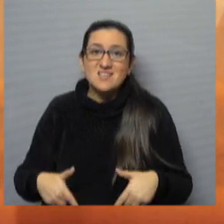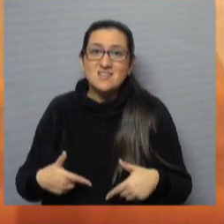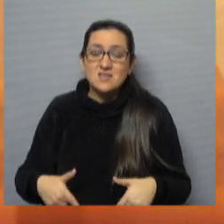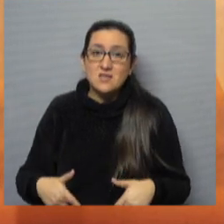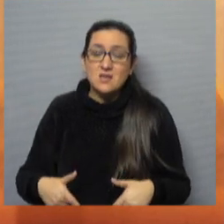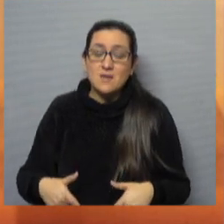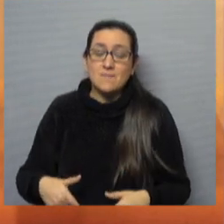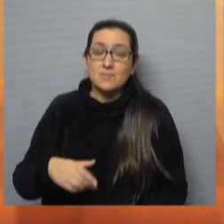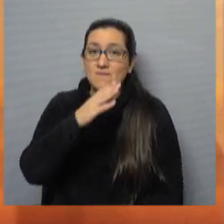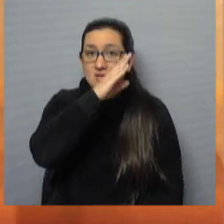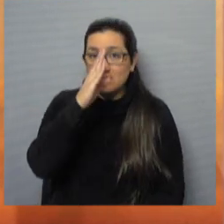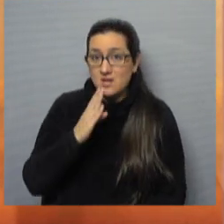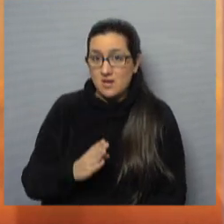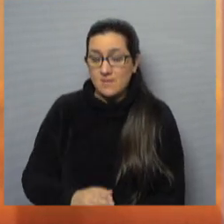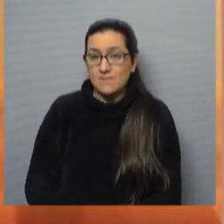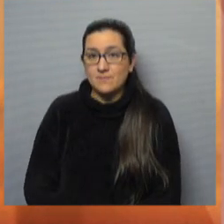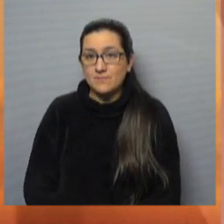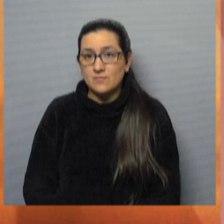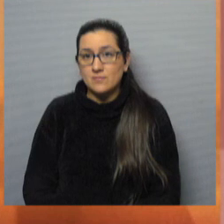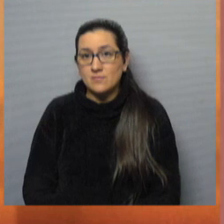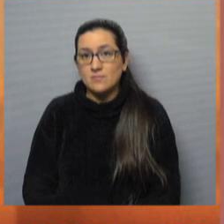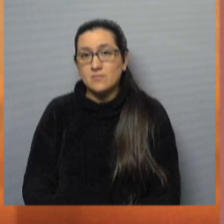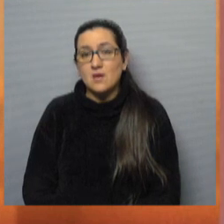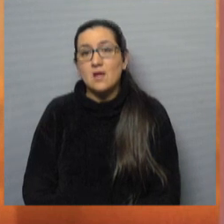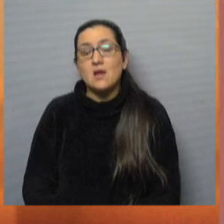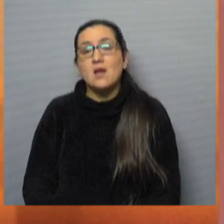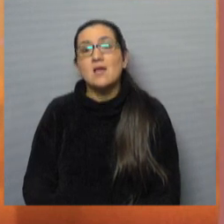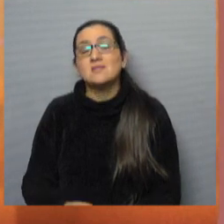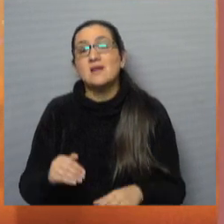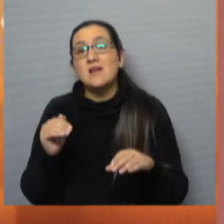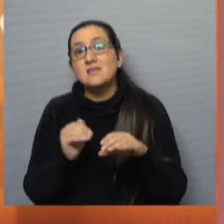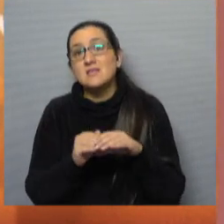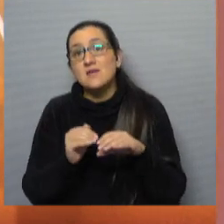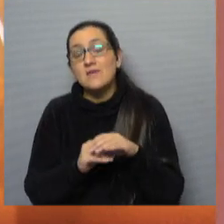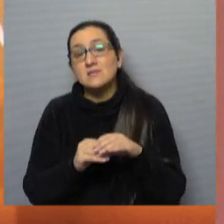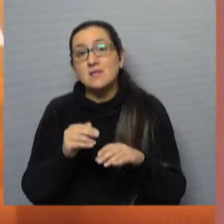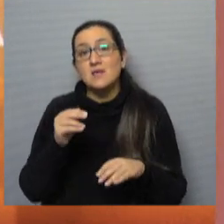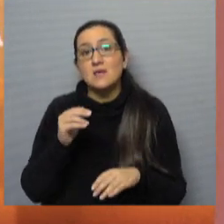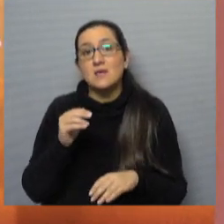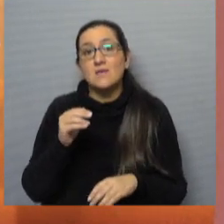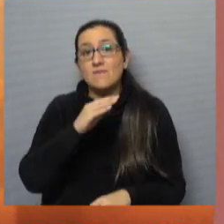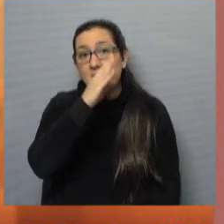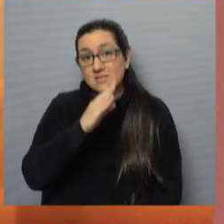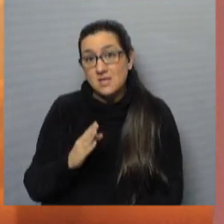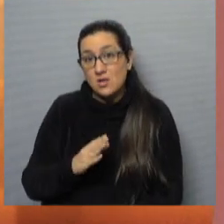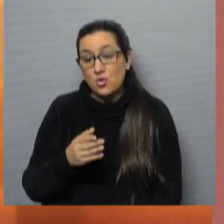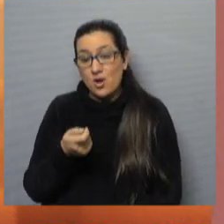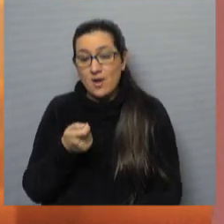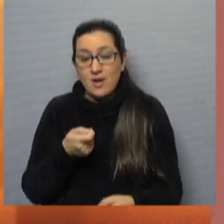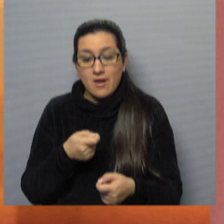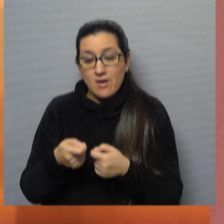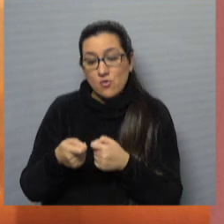de Itamaraty. Las reservas de Itamaraty en relación con las negociaciones